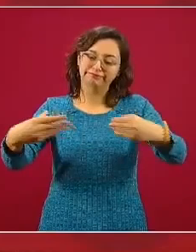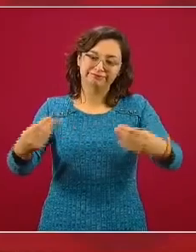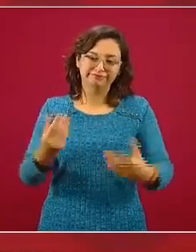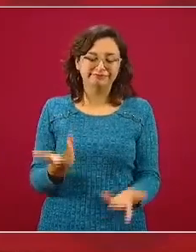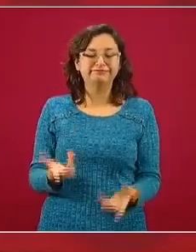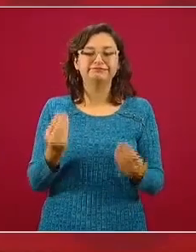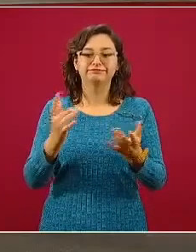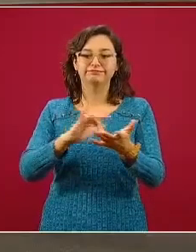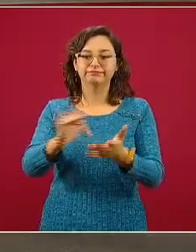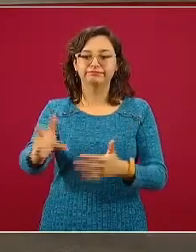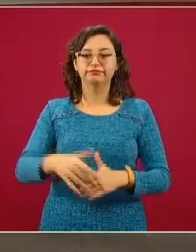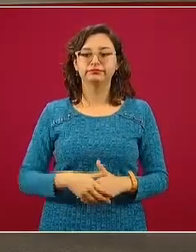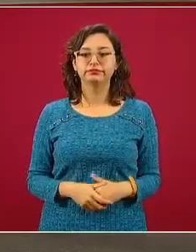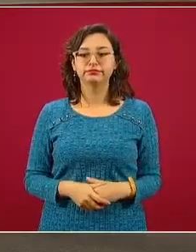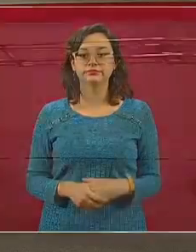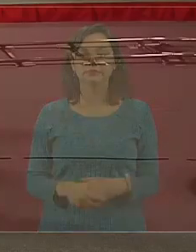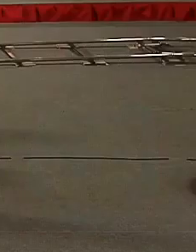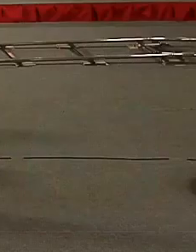gracias.